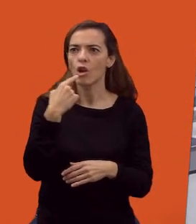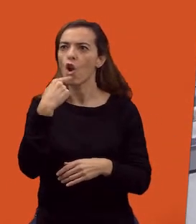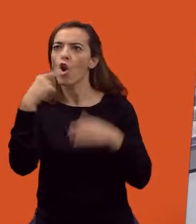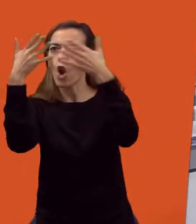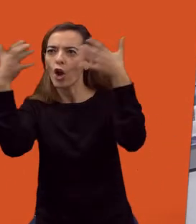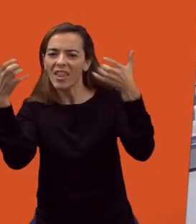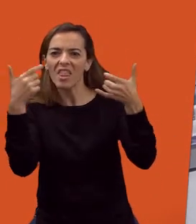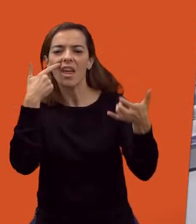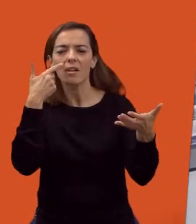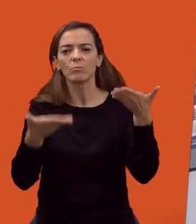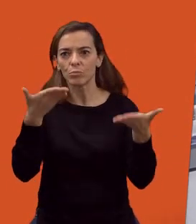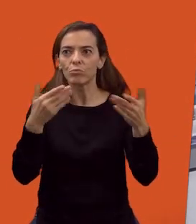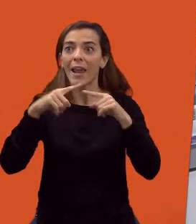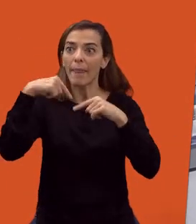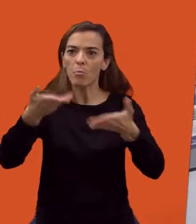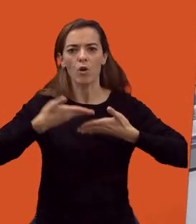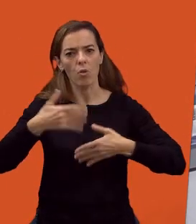en cuanto a selección.